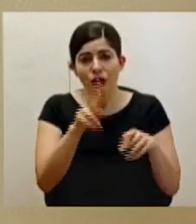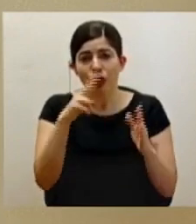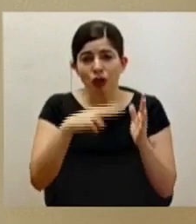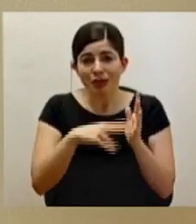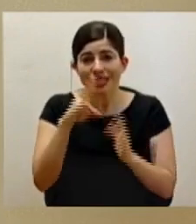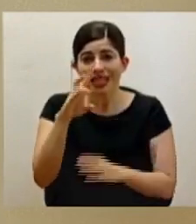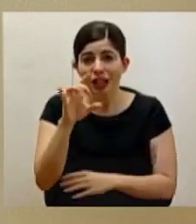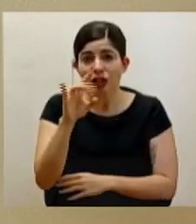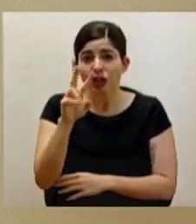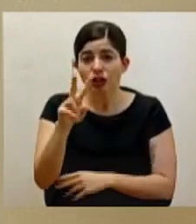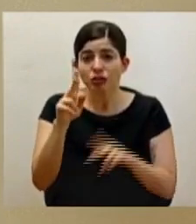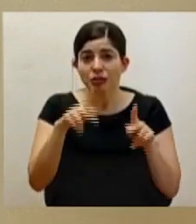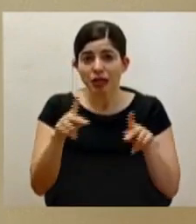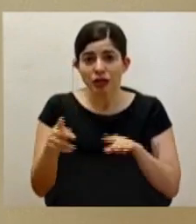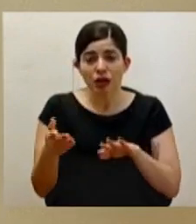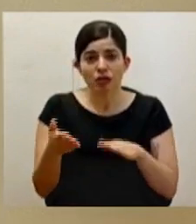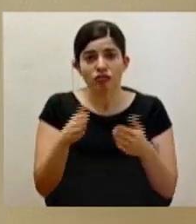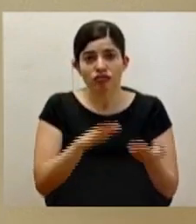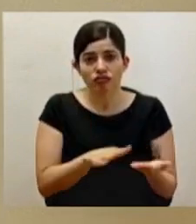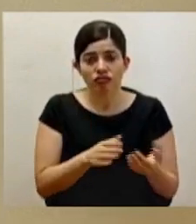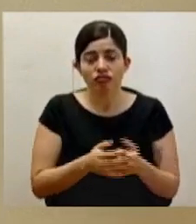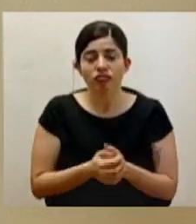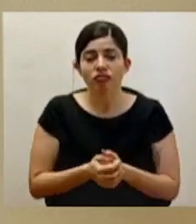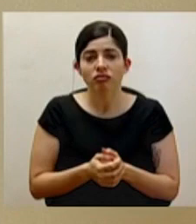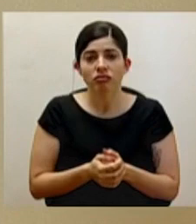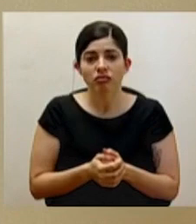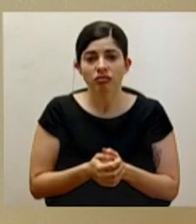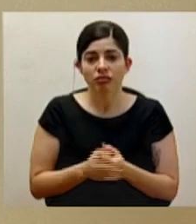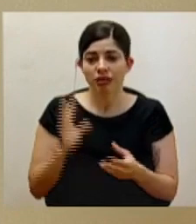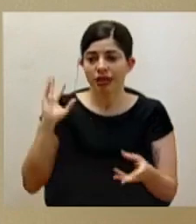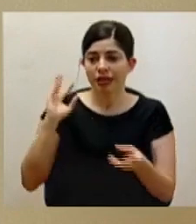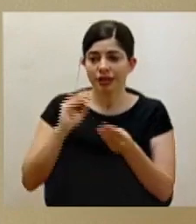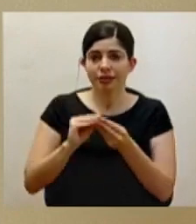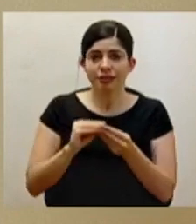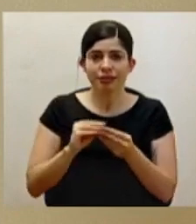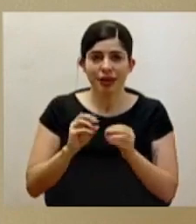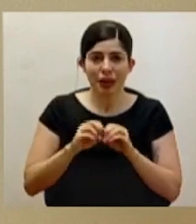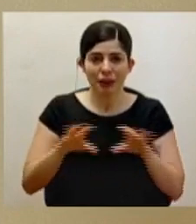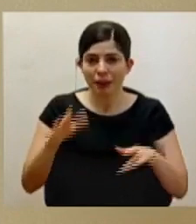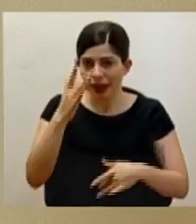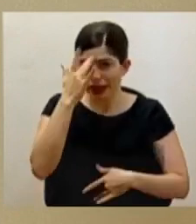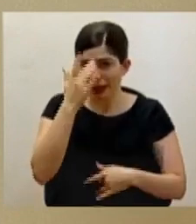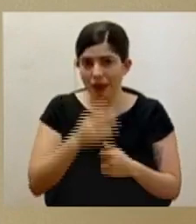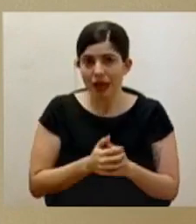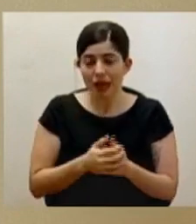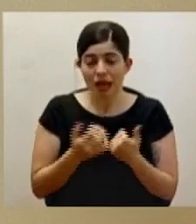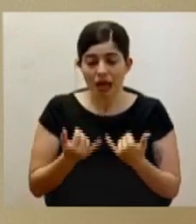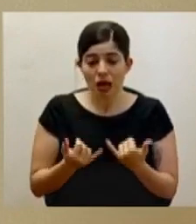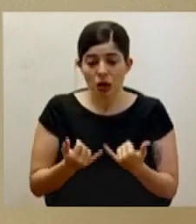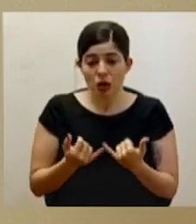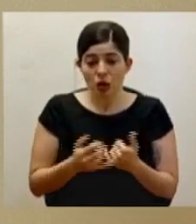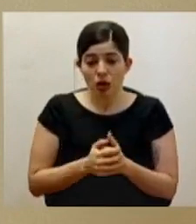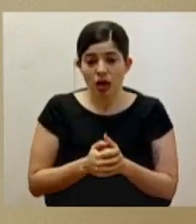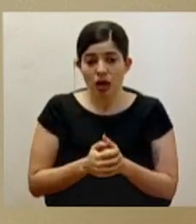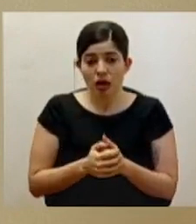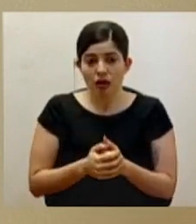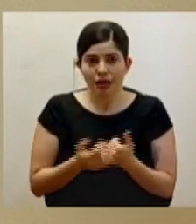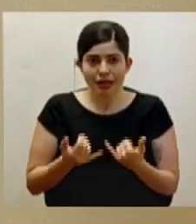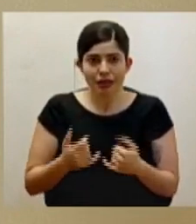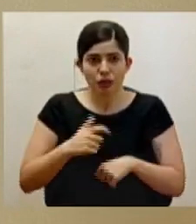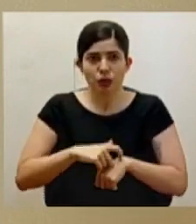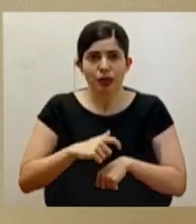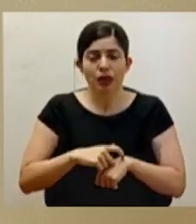.782 personas en lo que va de la pandemia. Con esto llegamos, o estamos